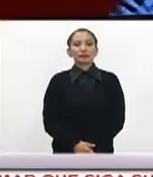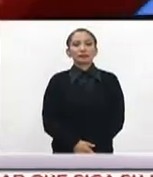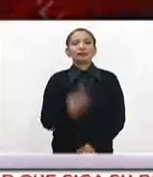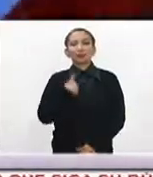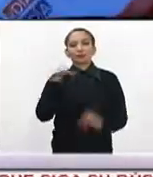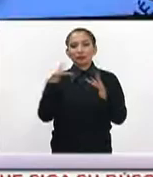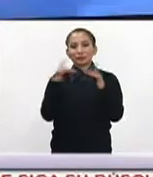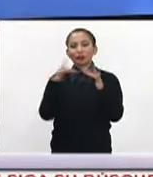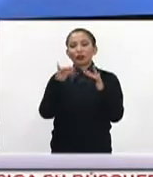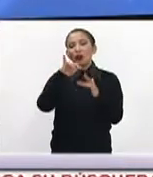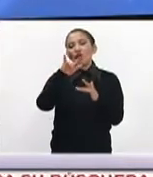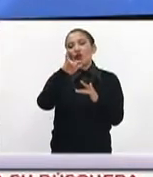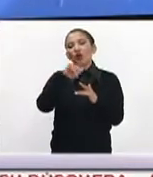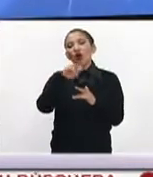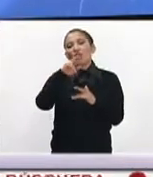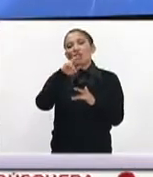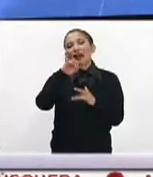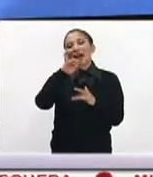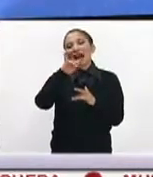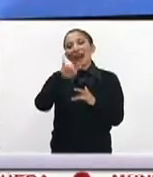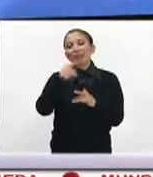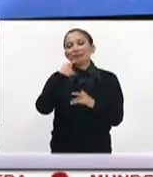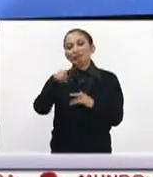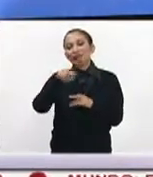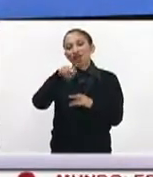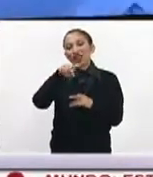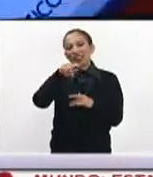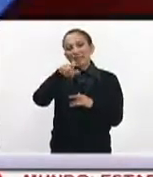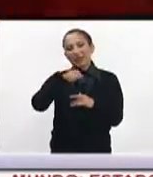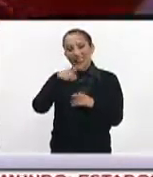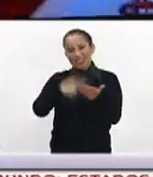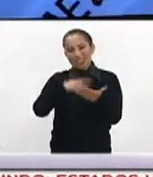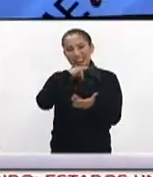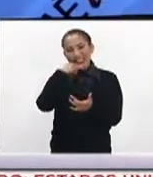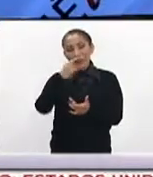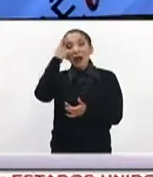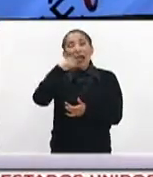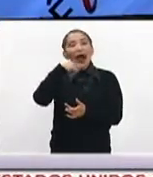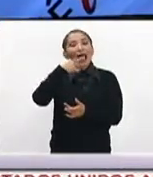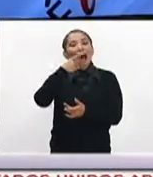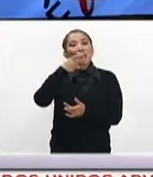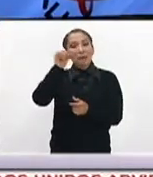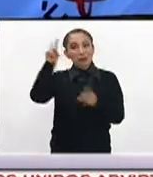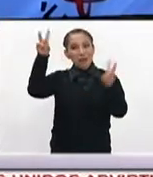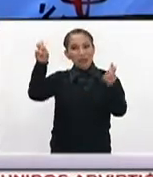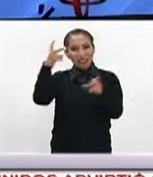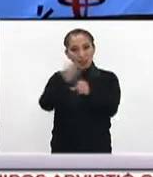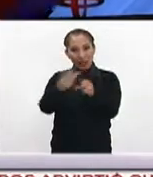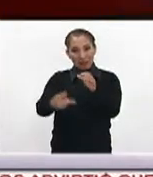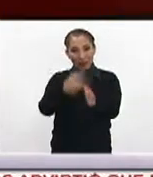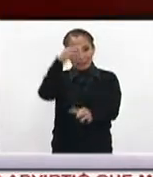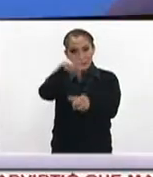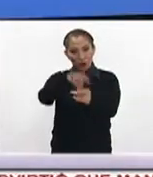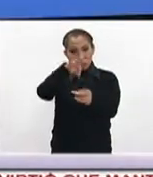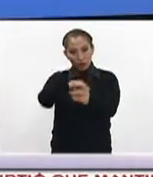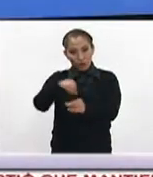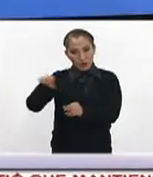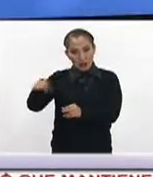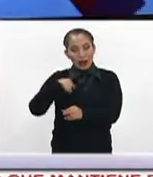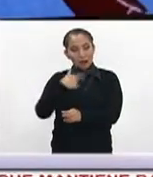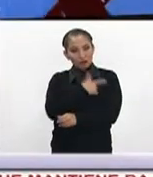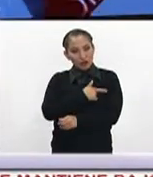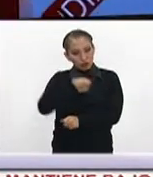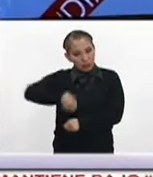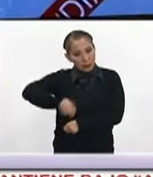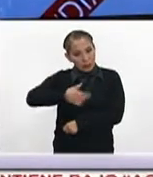Nos enlazamos con Julio Wright, corresponsal de Notimex en Chile, para hablar precisamente de esta segunda vuelta electoral. Qué gusto